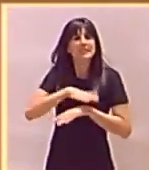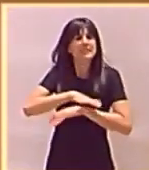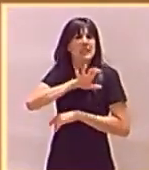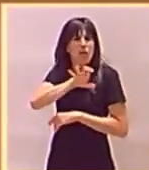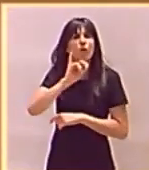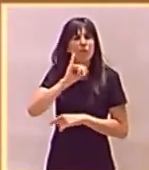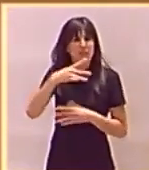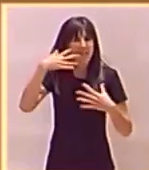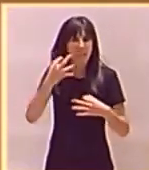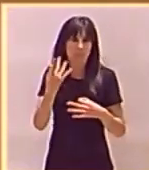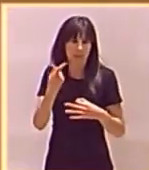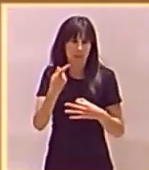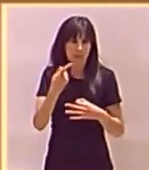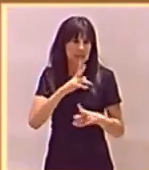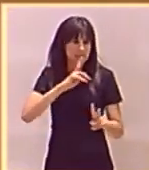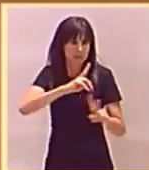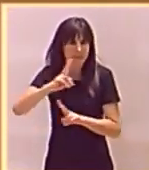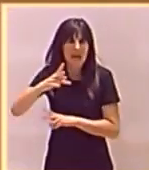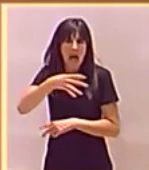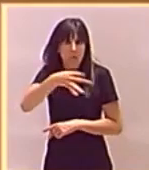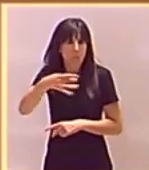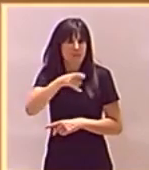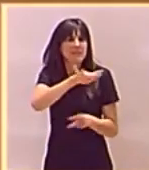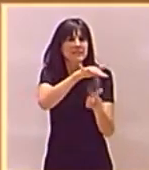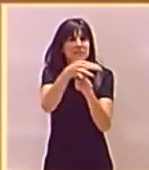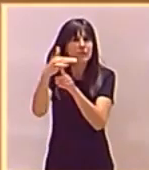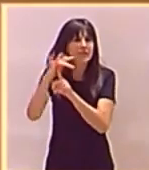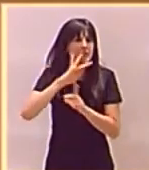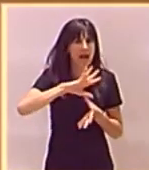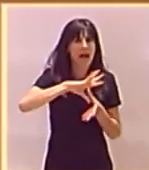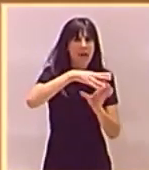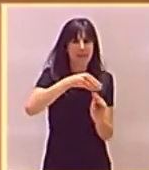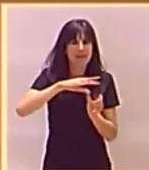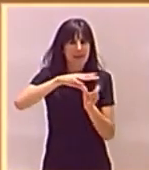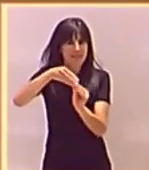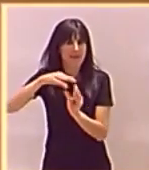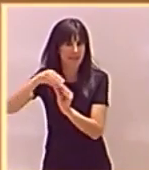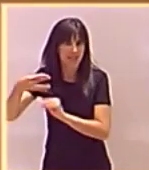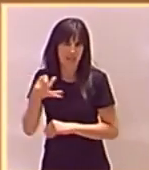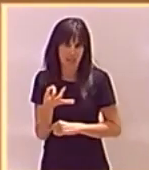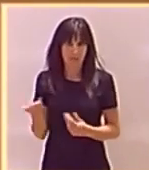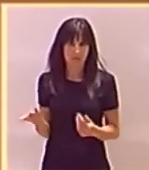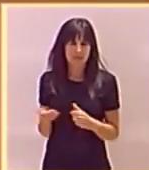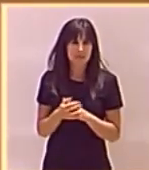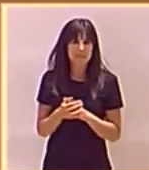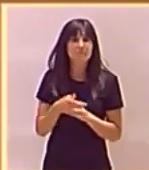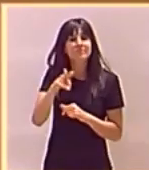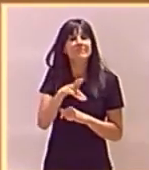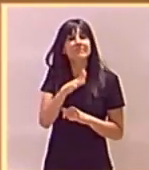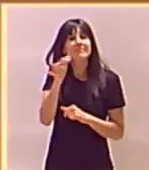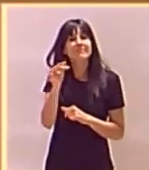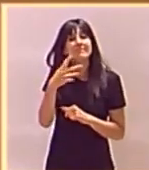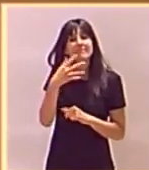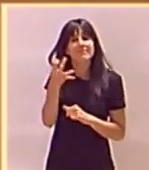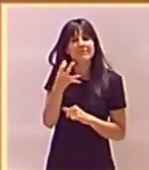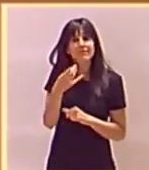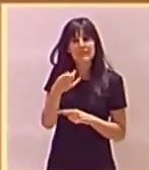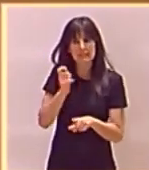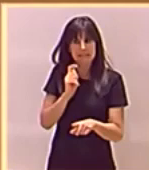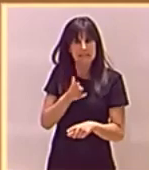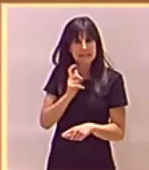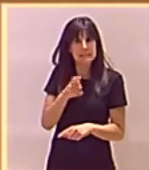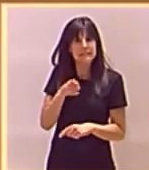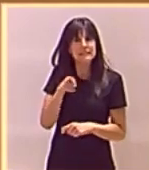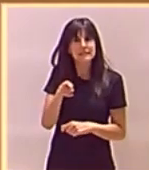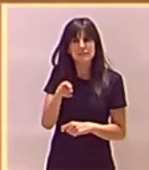requieren también respuestas adecuadas y adaptadas a esas diferentes realidades. Pero además nos preocupa que con frecuencia